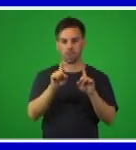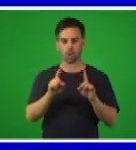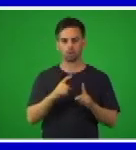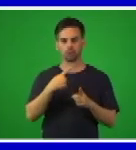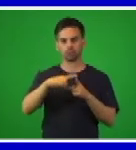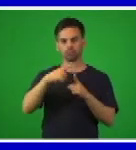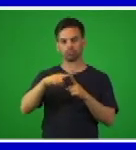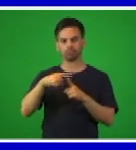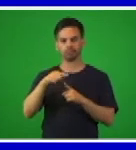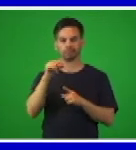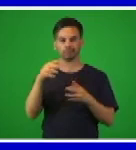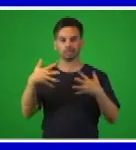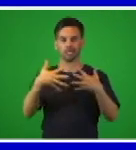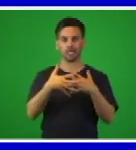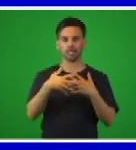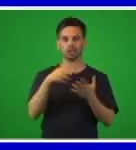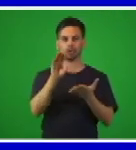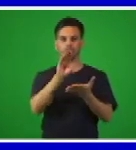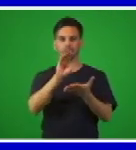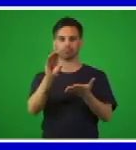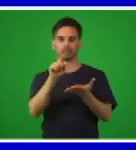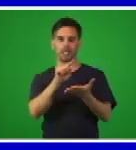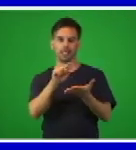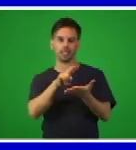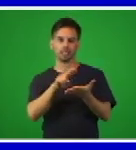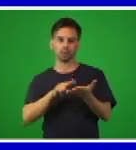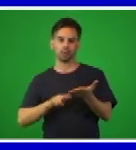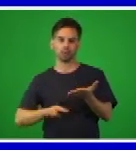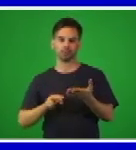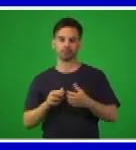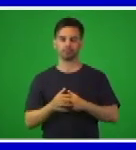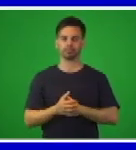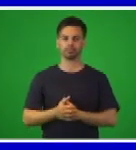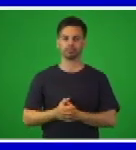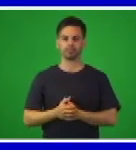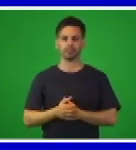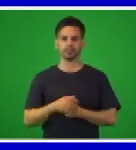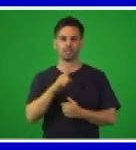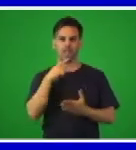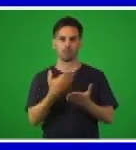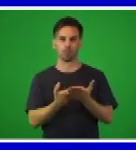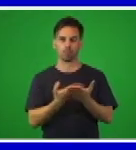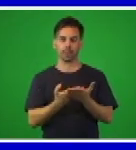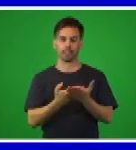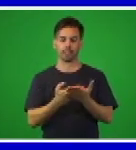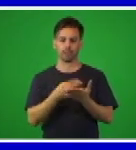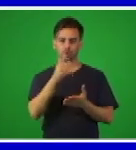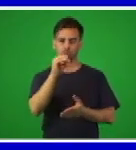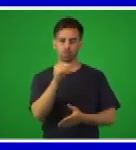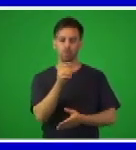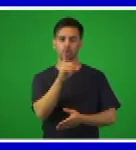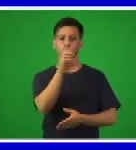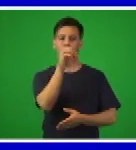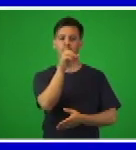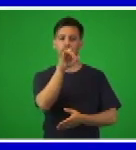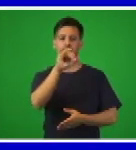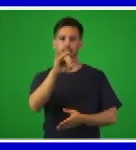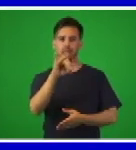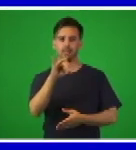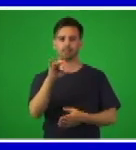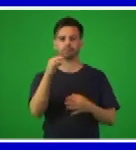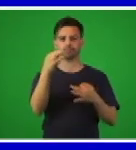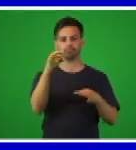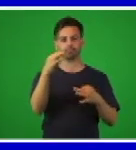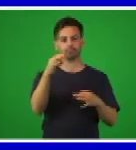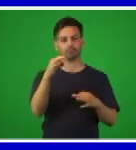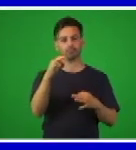y lo tienen en la pantalla, el ejercicio 17 que aparece en la página 105. Es una actividad que les